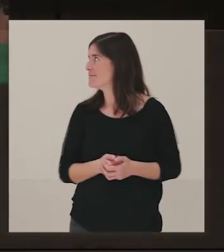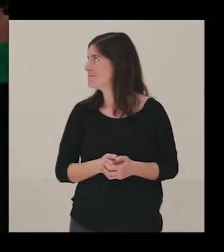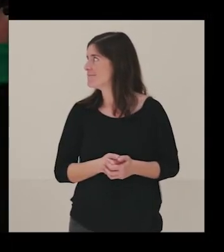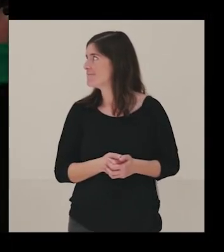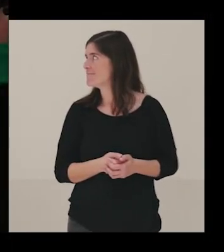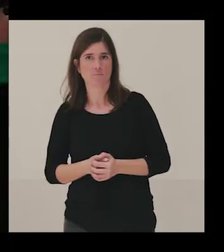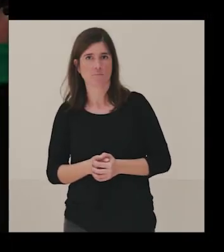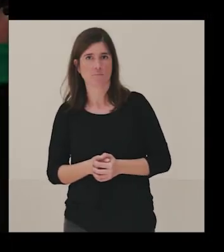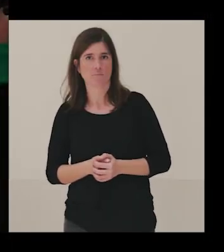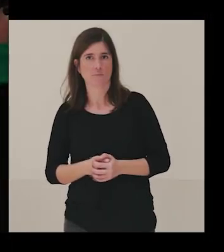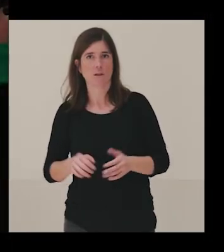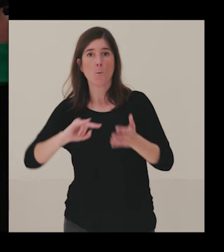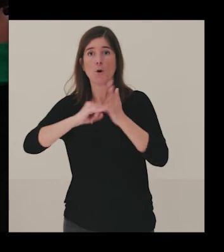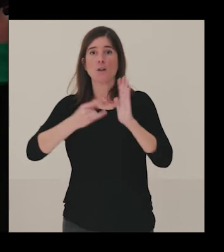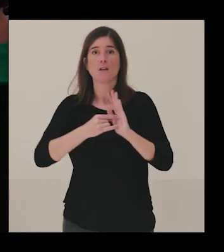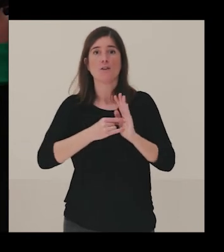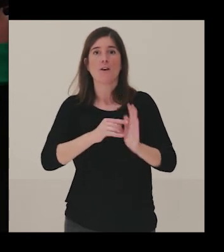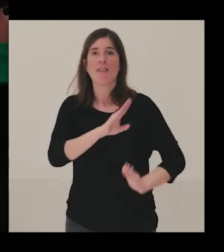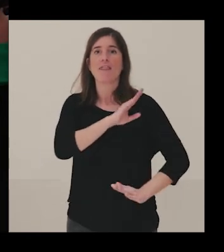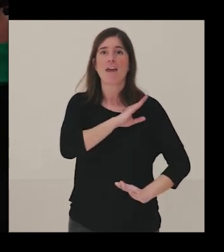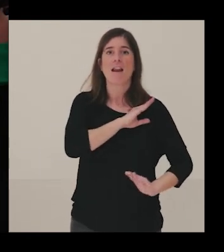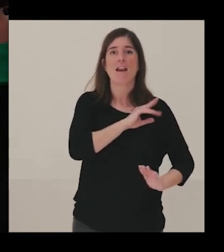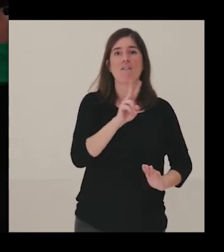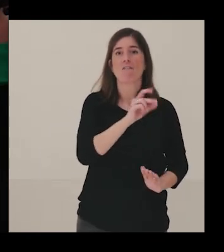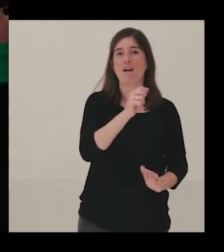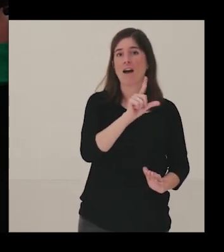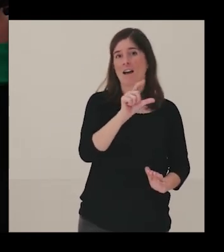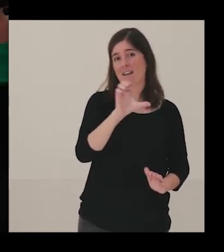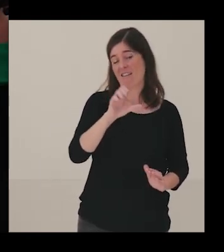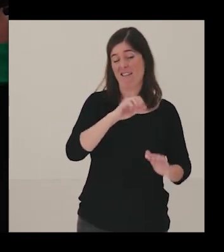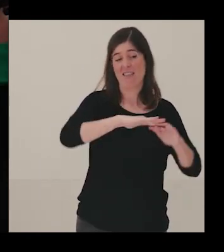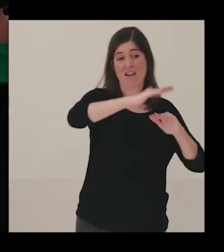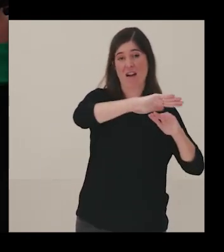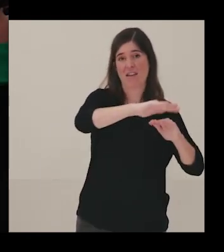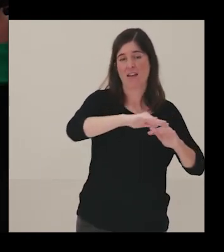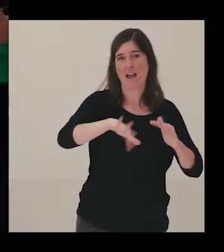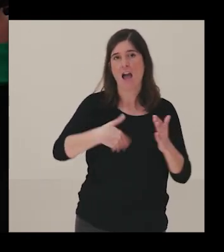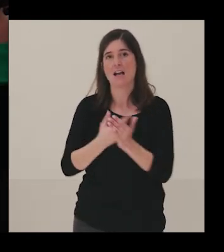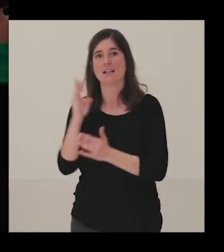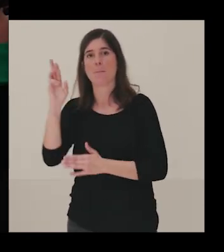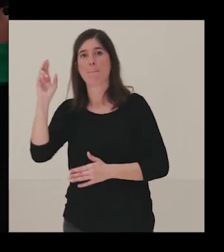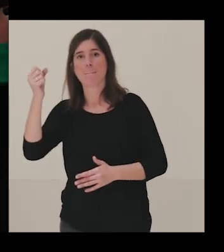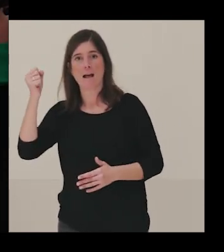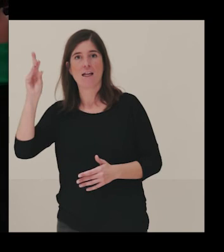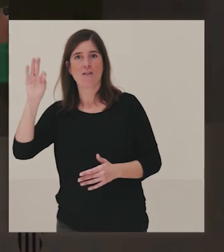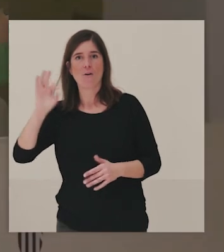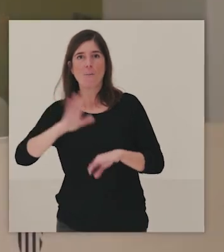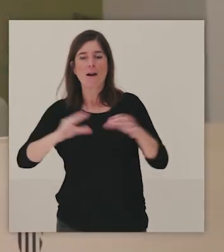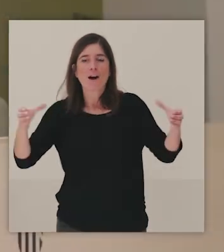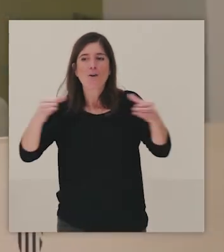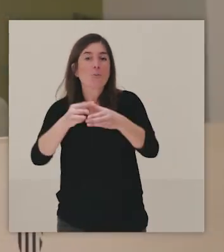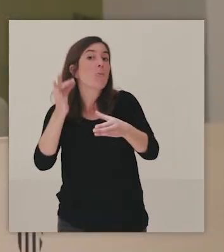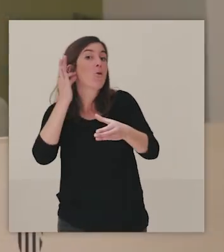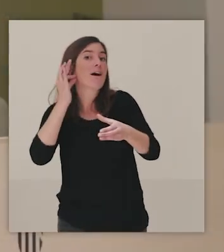Del Valle al Prado es un proyecto con mujeres en ámbito rural. Es un colectivo de la mancomunidad